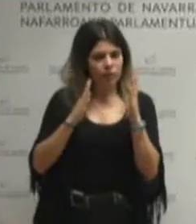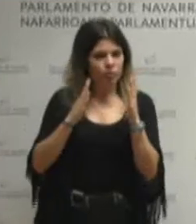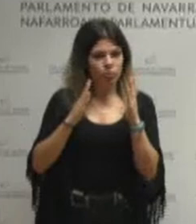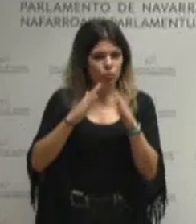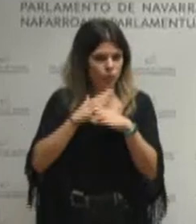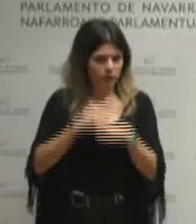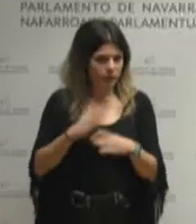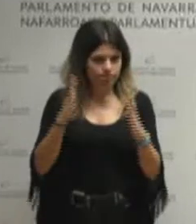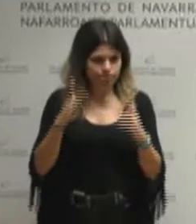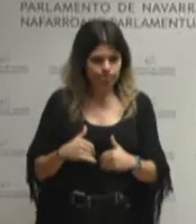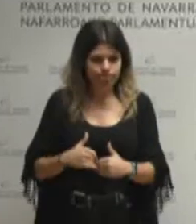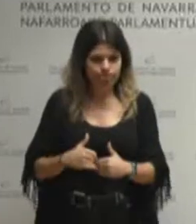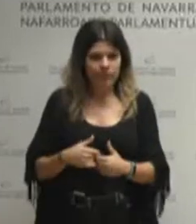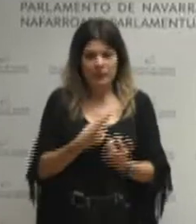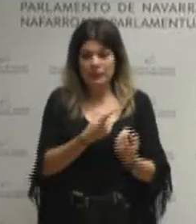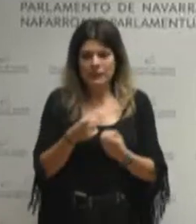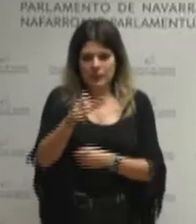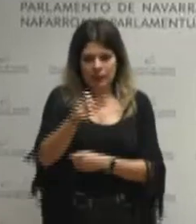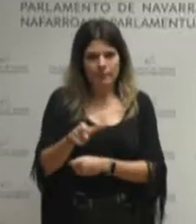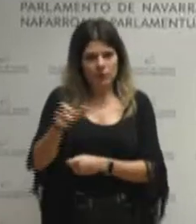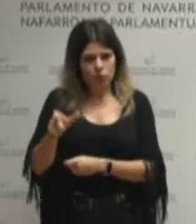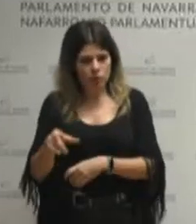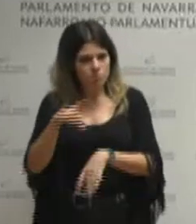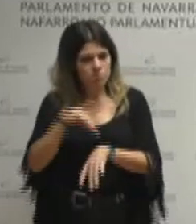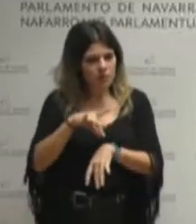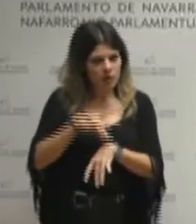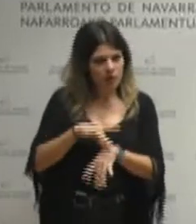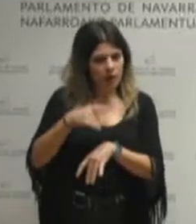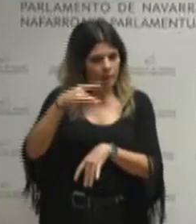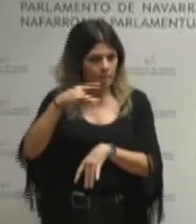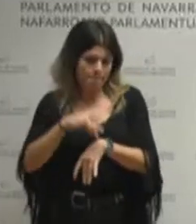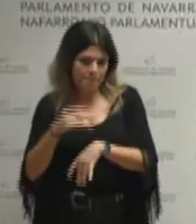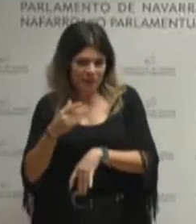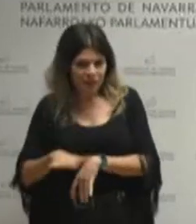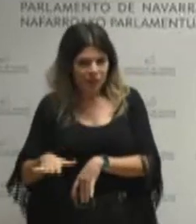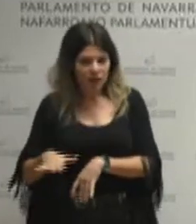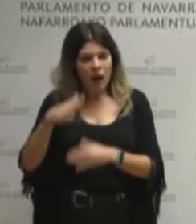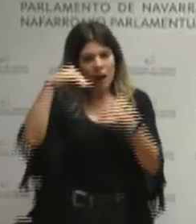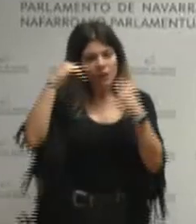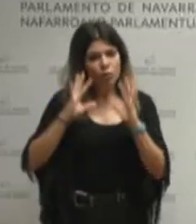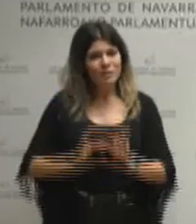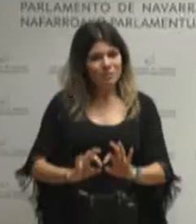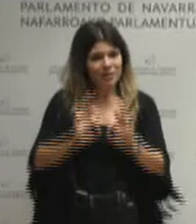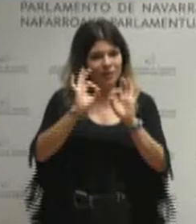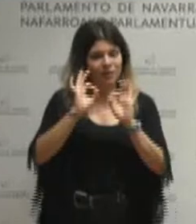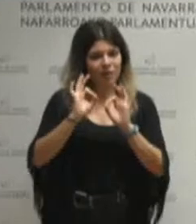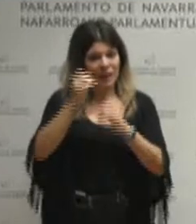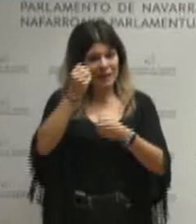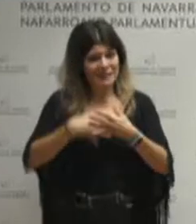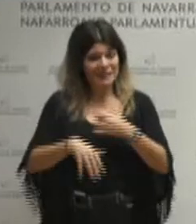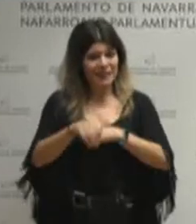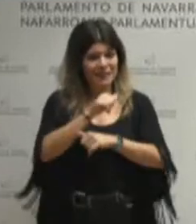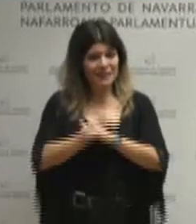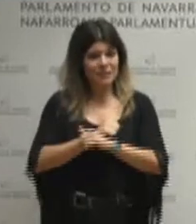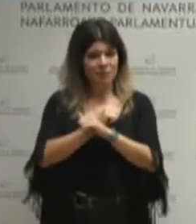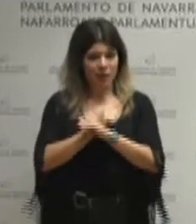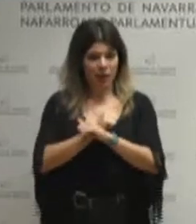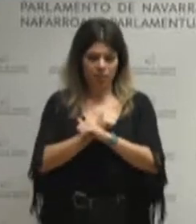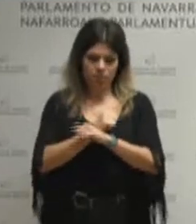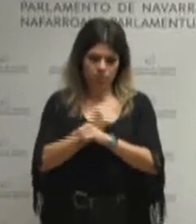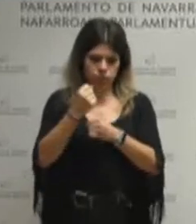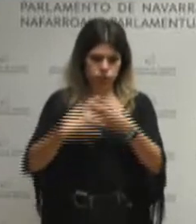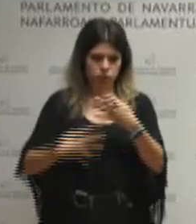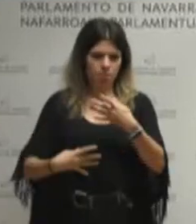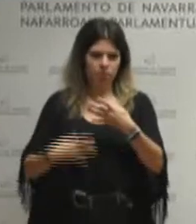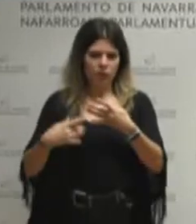suficiente hace falta personal de medicina y pediatría en la atención especializada las listas de espera están ahí no voy a